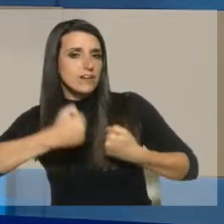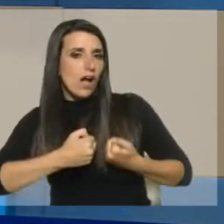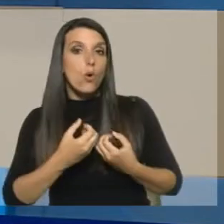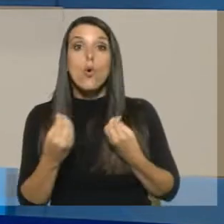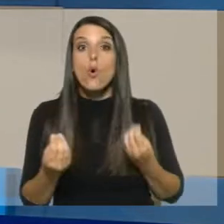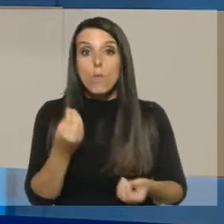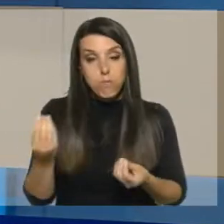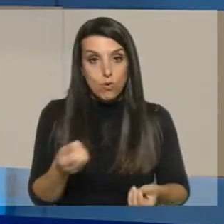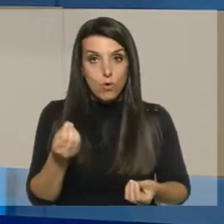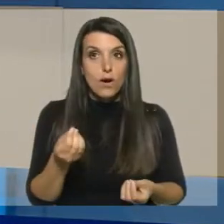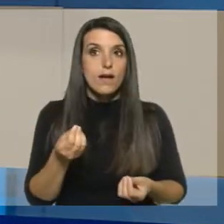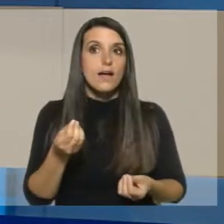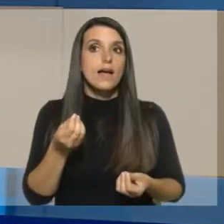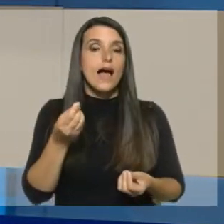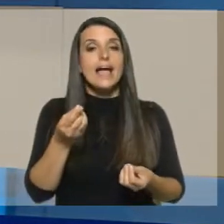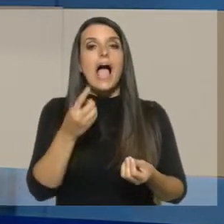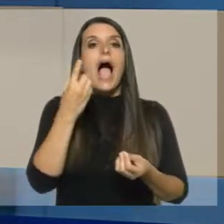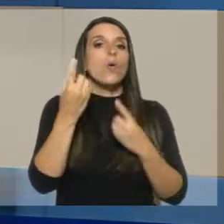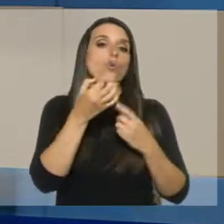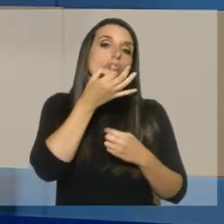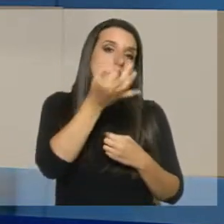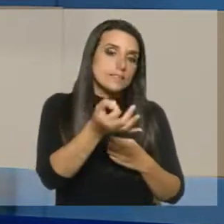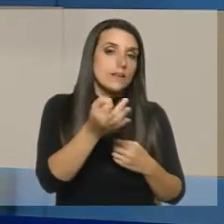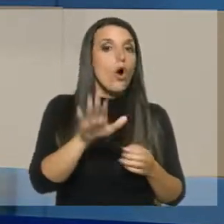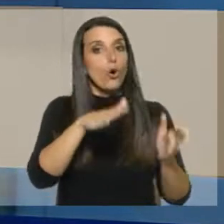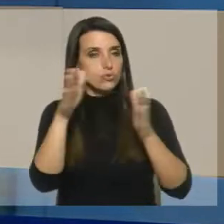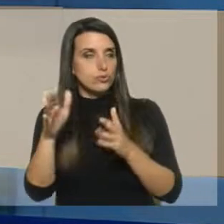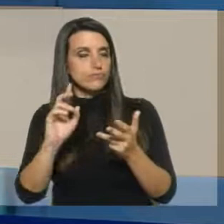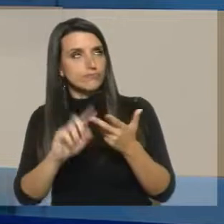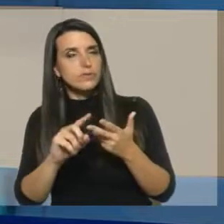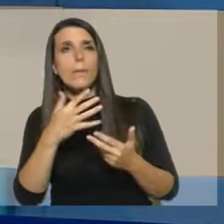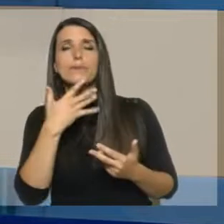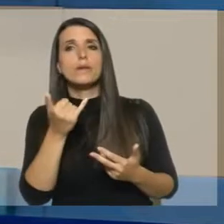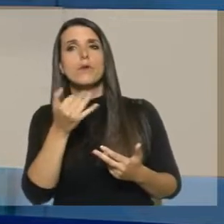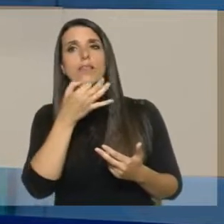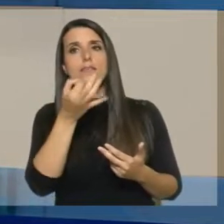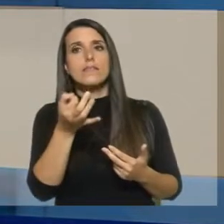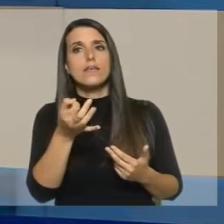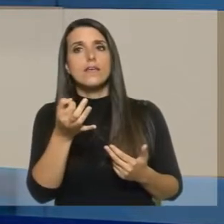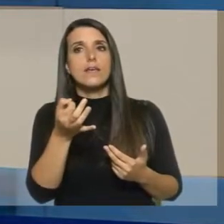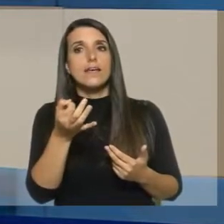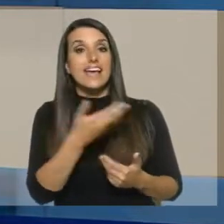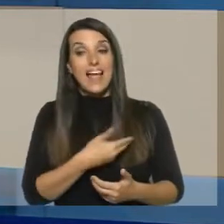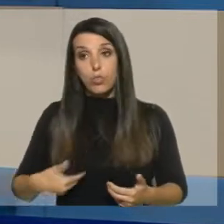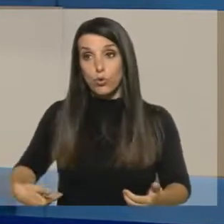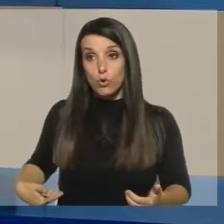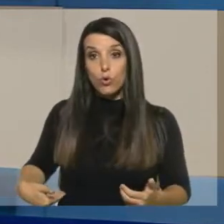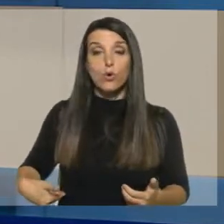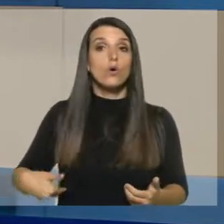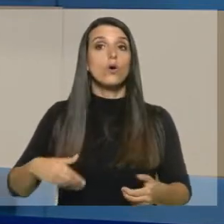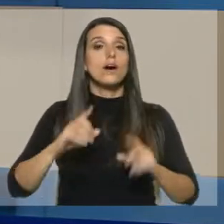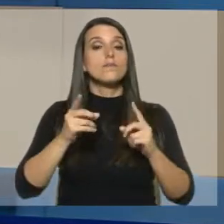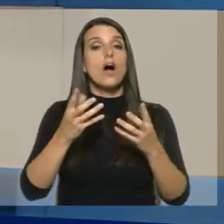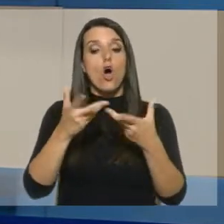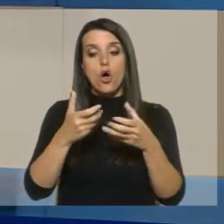poco de los lineamientos. Y el otro punto es que el Estado y las